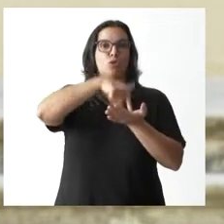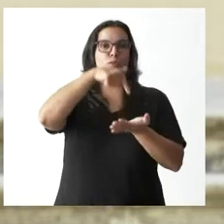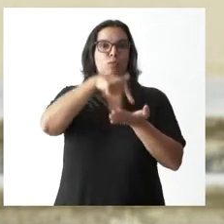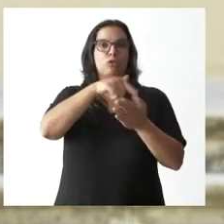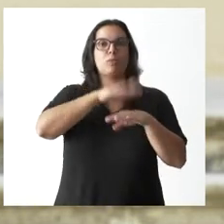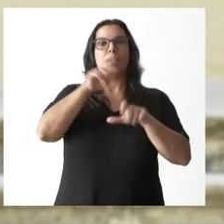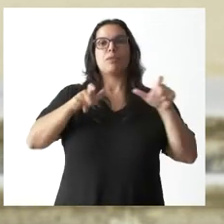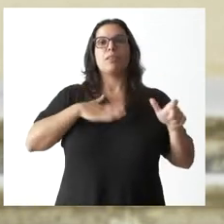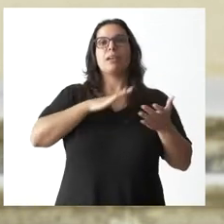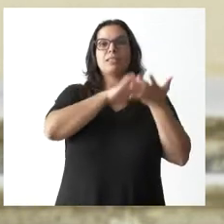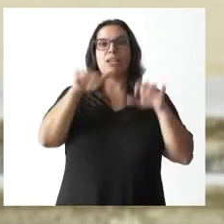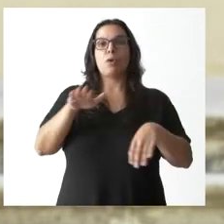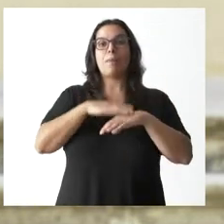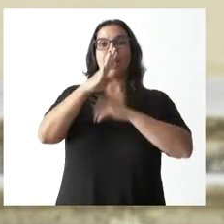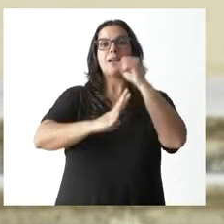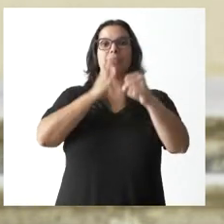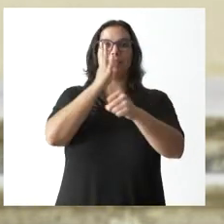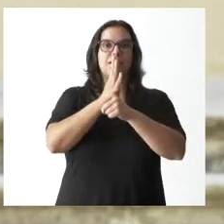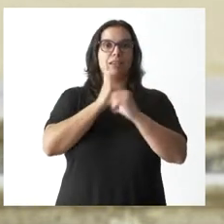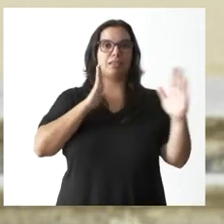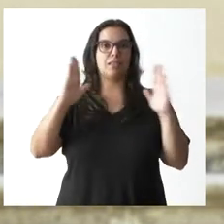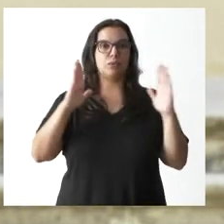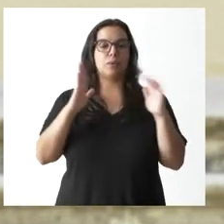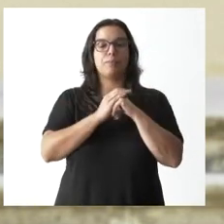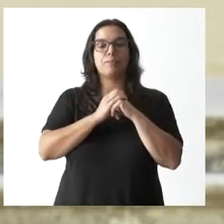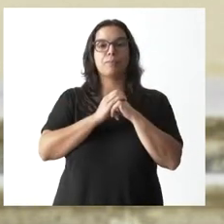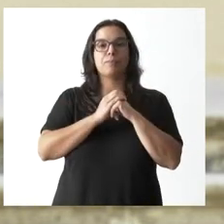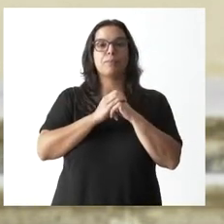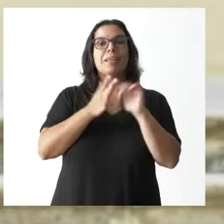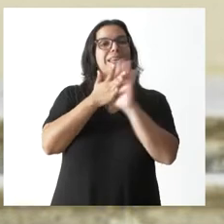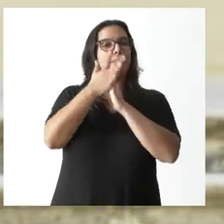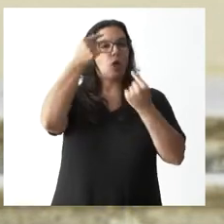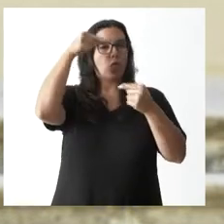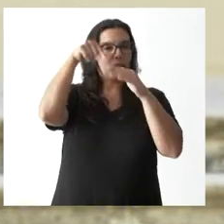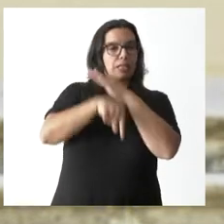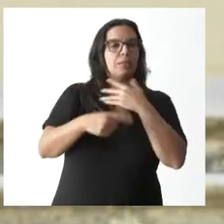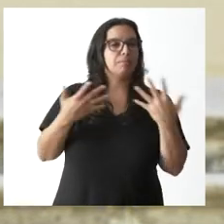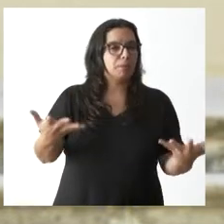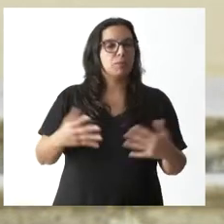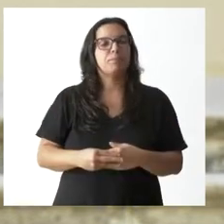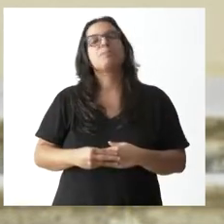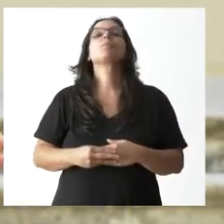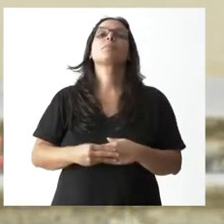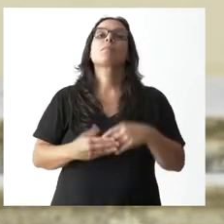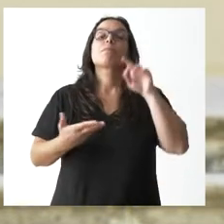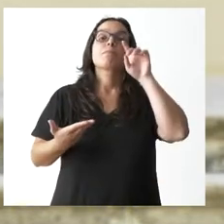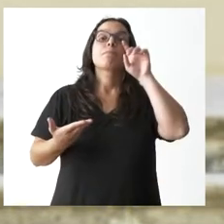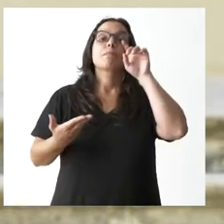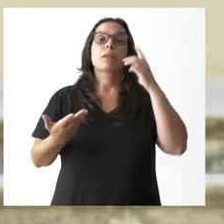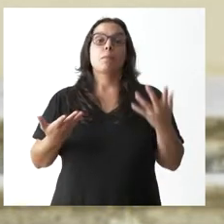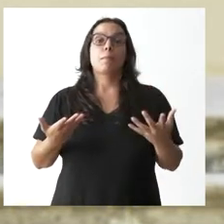en la presente legislatura. Lo explico con más detalle. Vamos a ver. Para sacar adelante